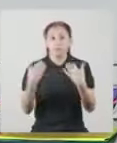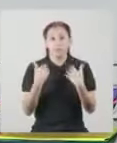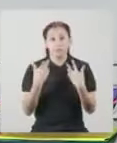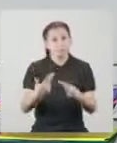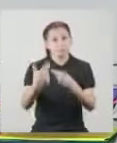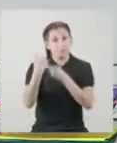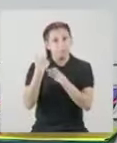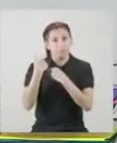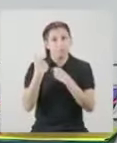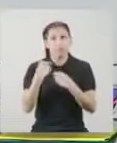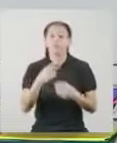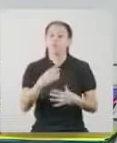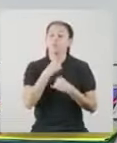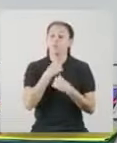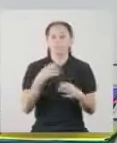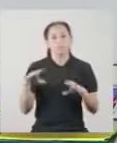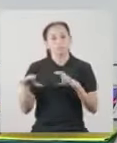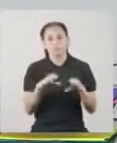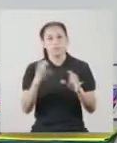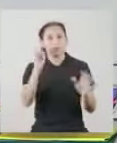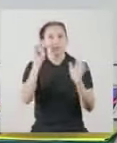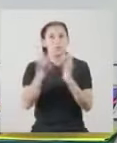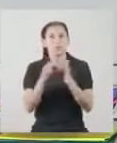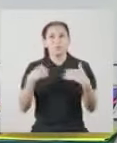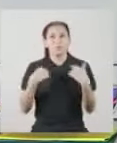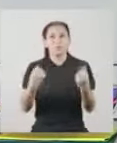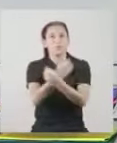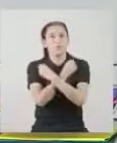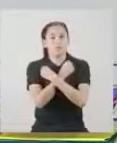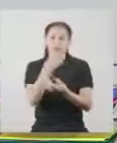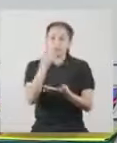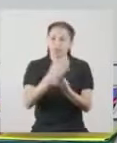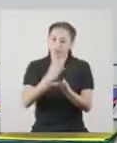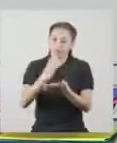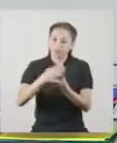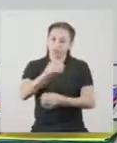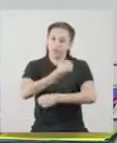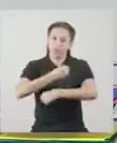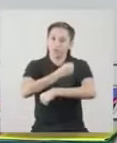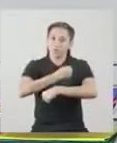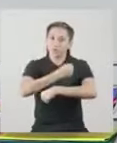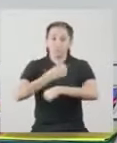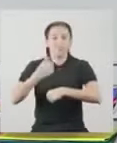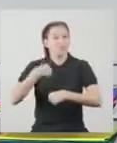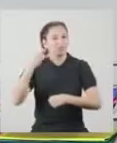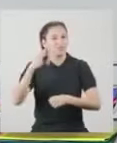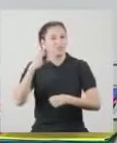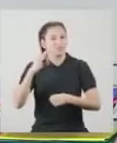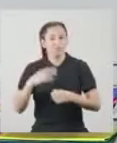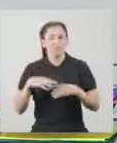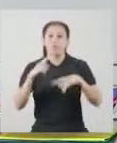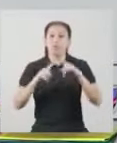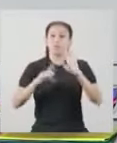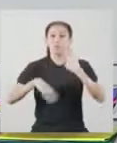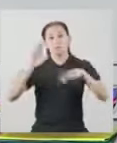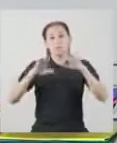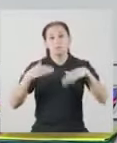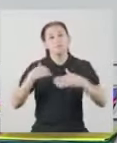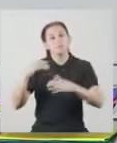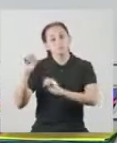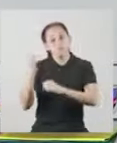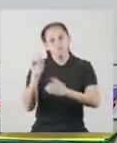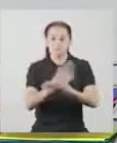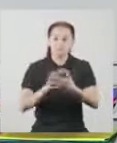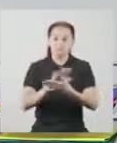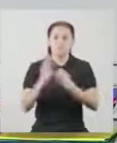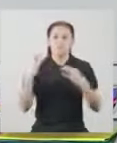que sean tareas que nos gusten hacer A mí, por ejemplo, me encanta cocinar Por eso en casa trato de ser quien cocine Pero de vez en cuando